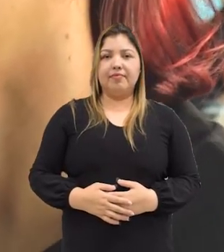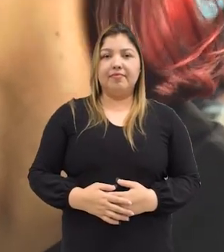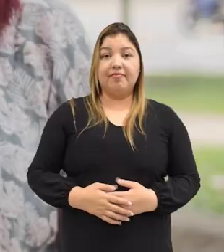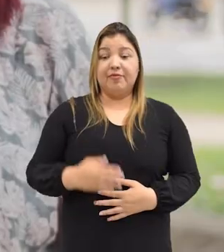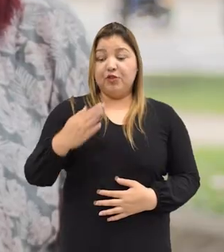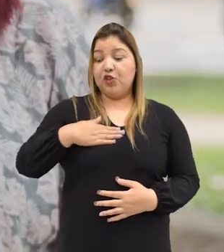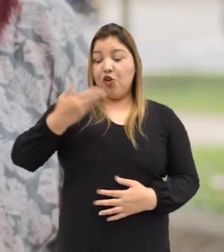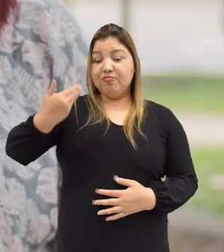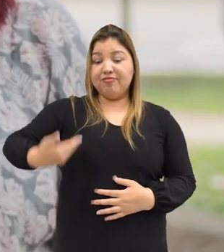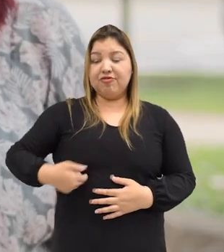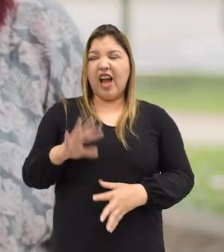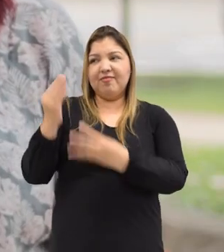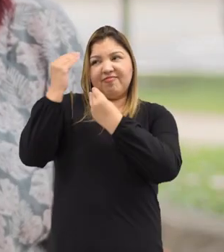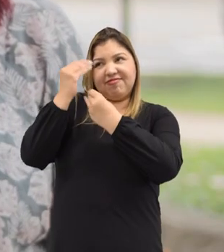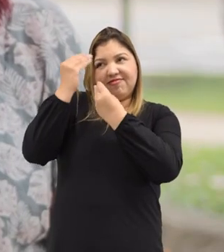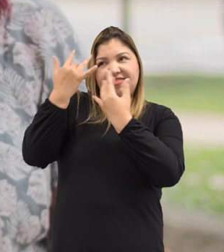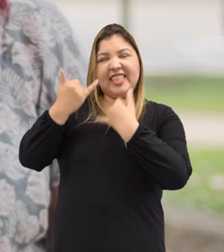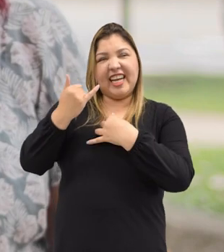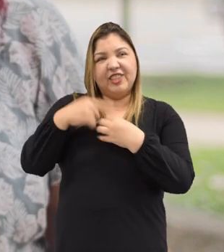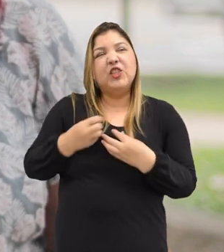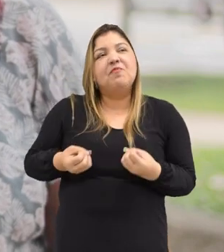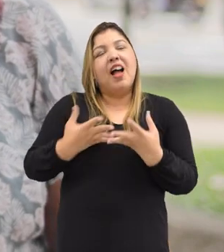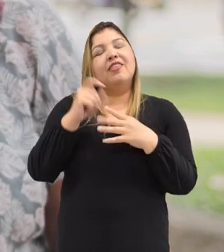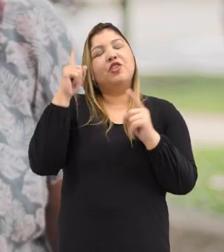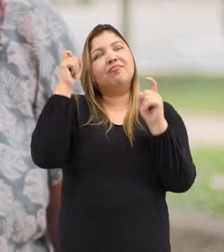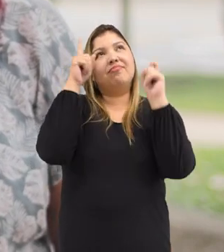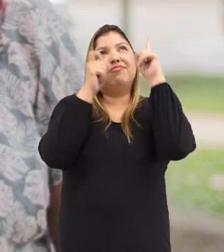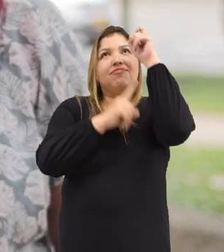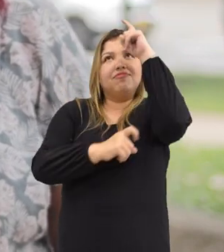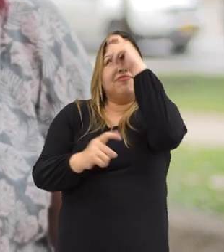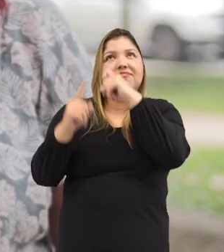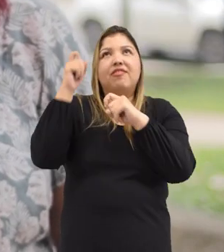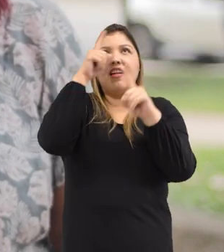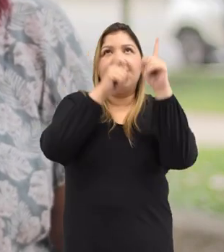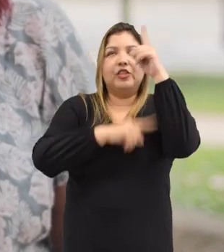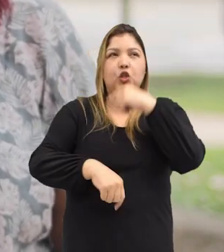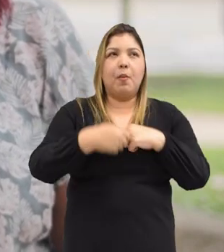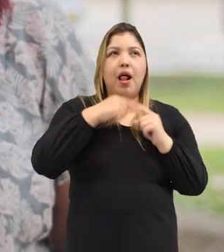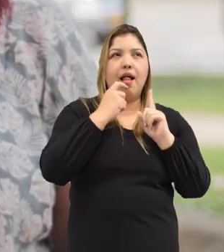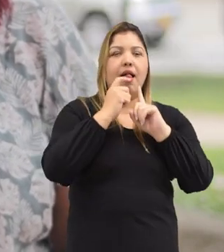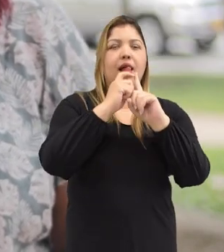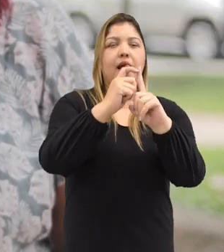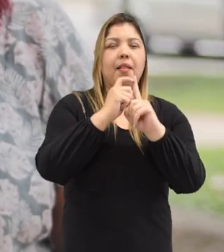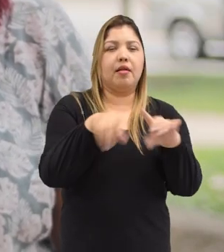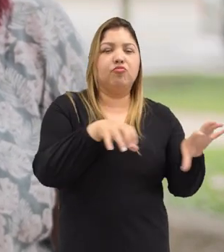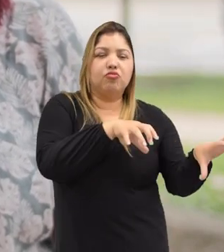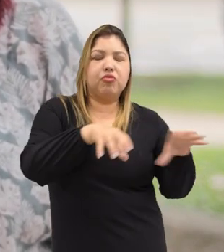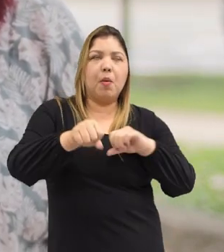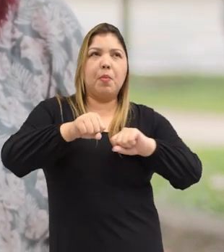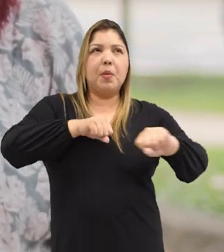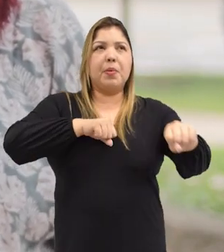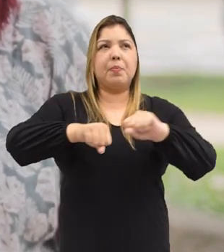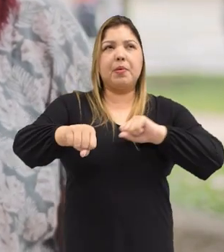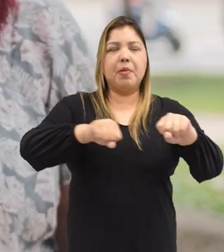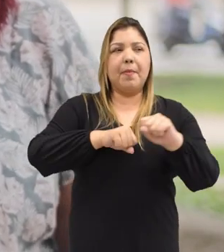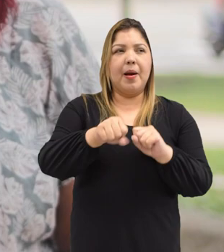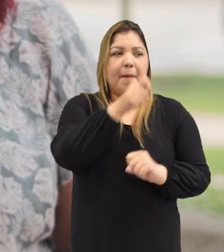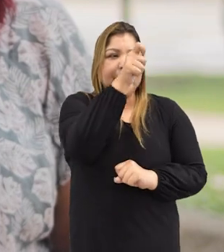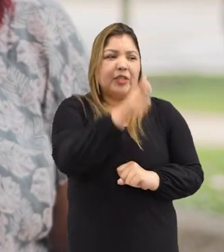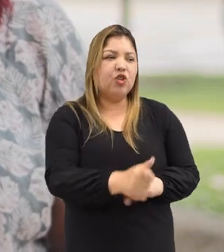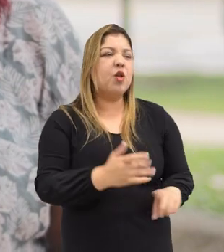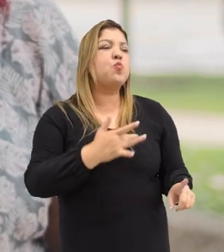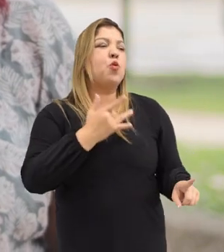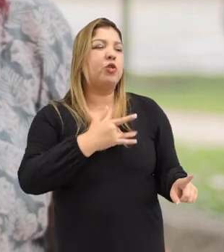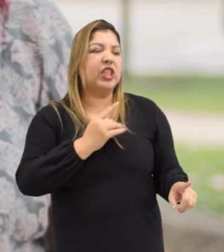Para mí ser una agente antirrumor es reflexionar constantemente acerca de mis palabras, de mis actos, ser un poco